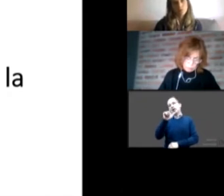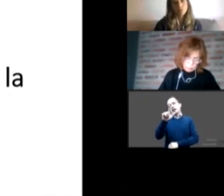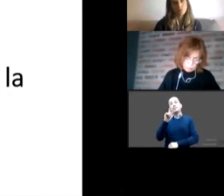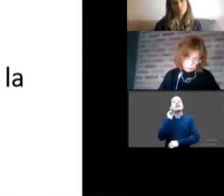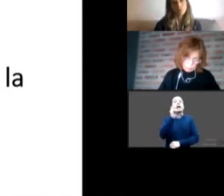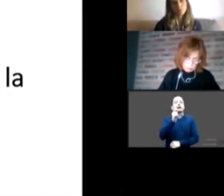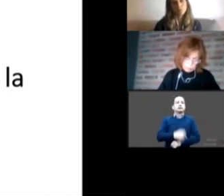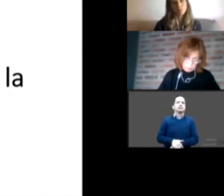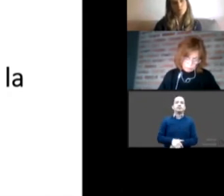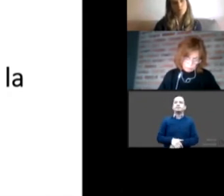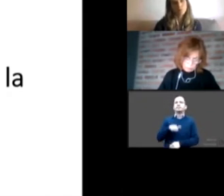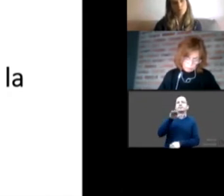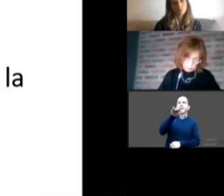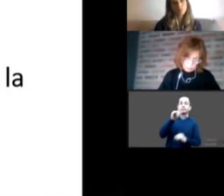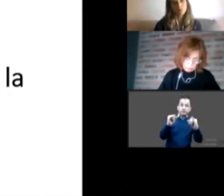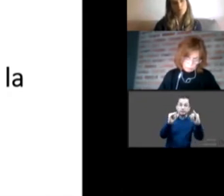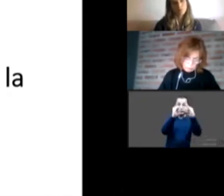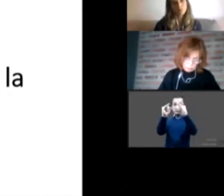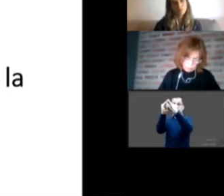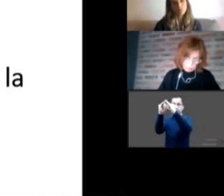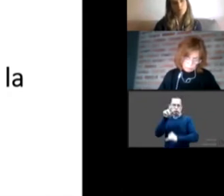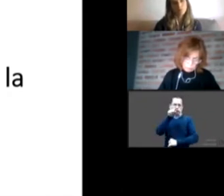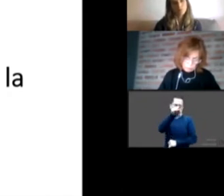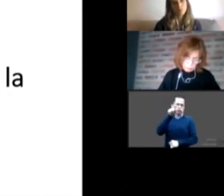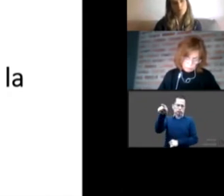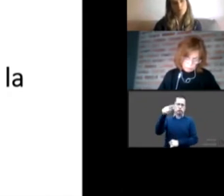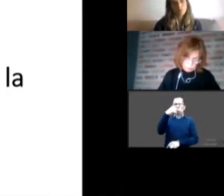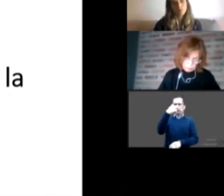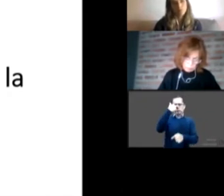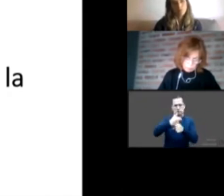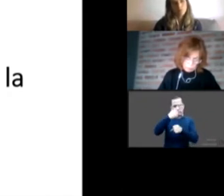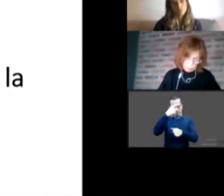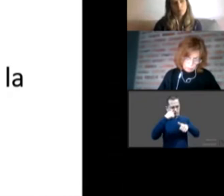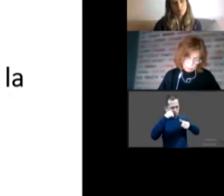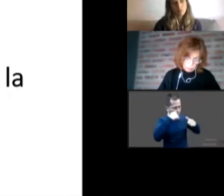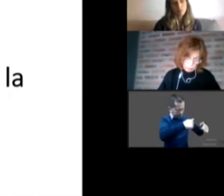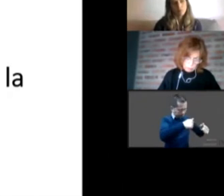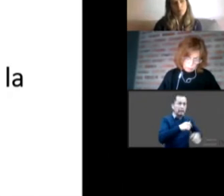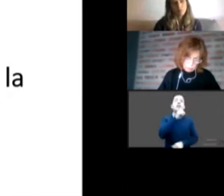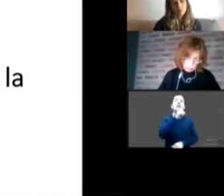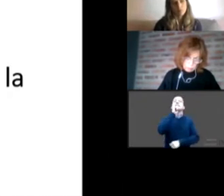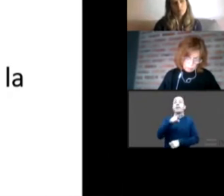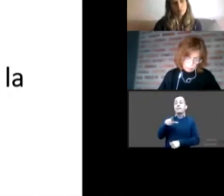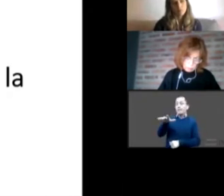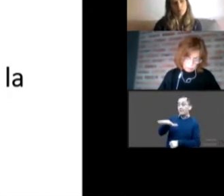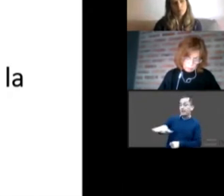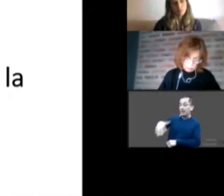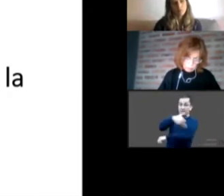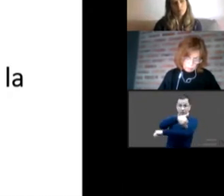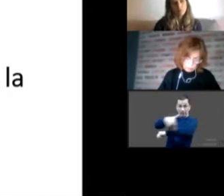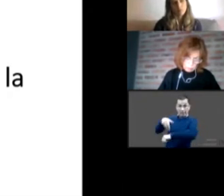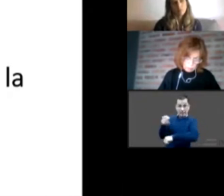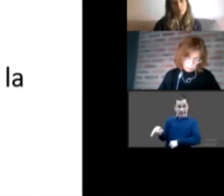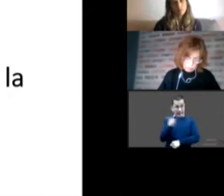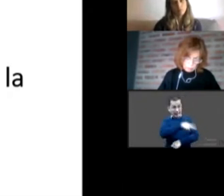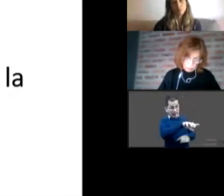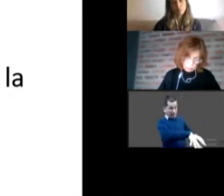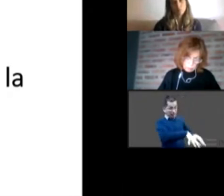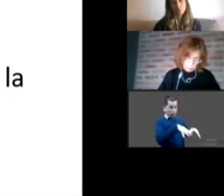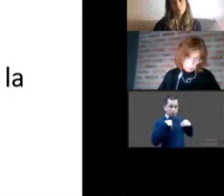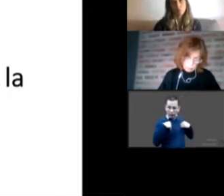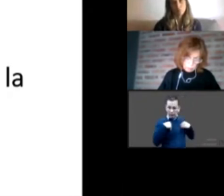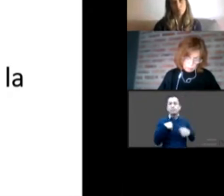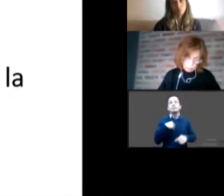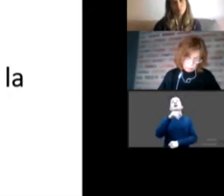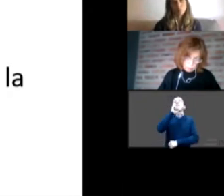que opera mayormente la familia por adopción y si se llega a consolidar